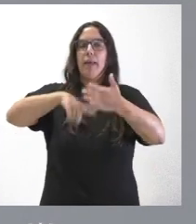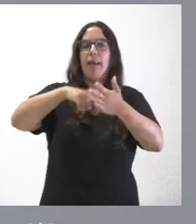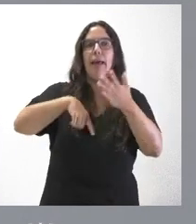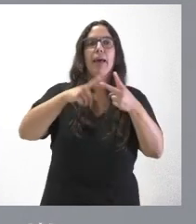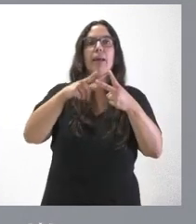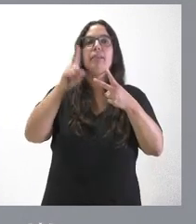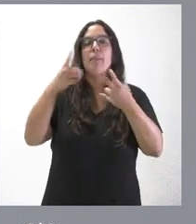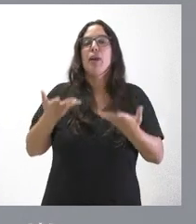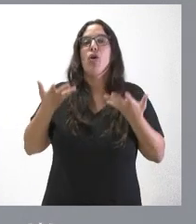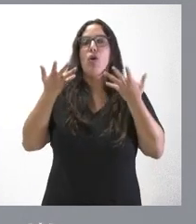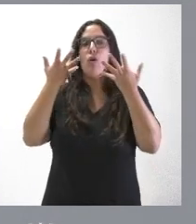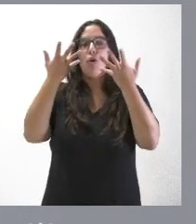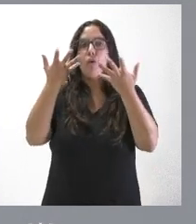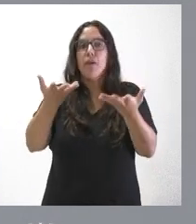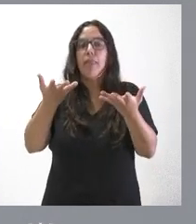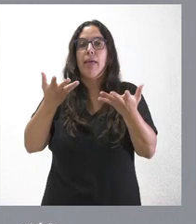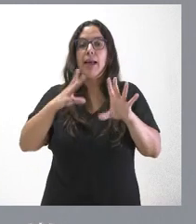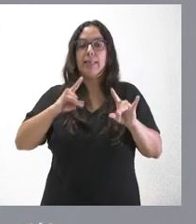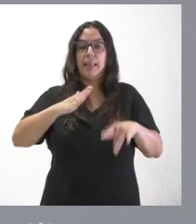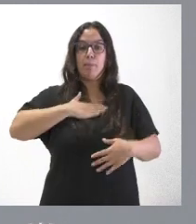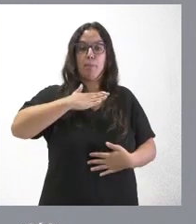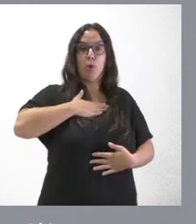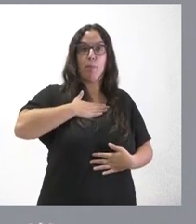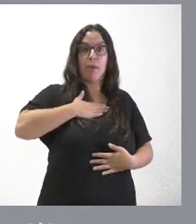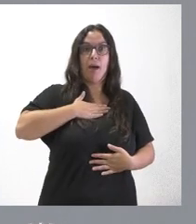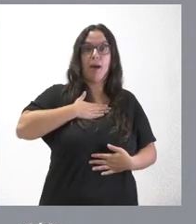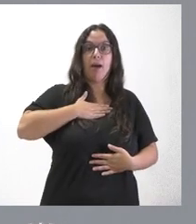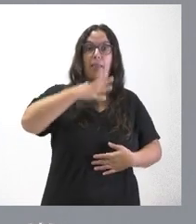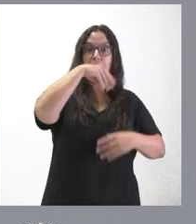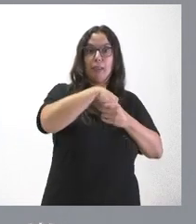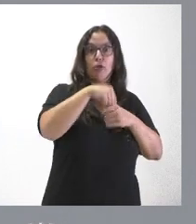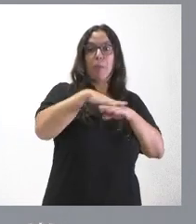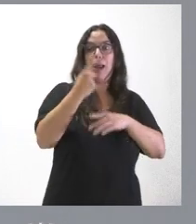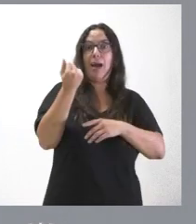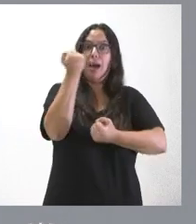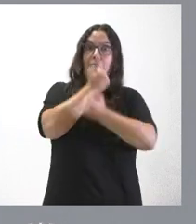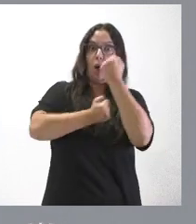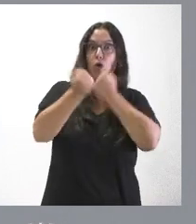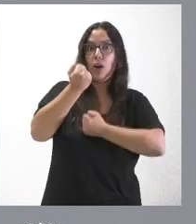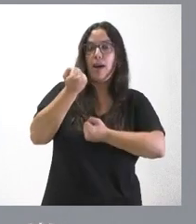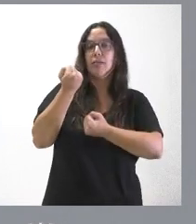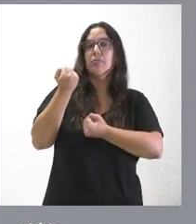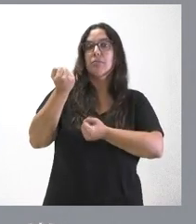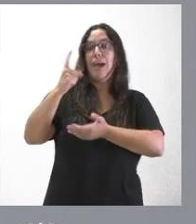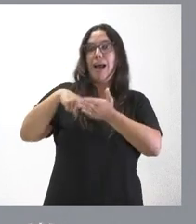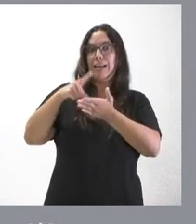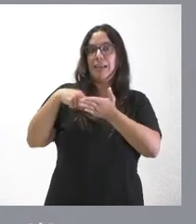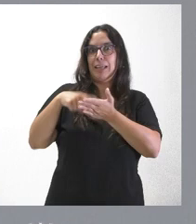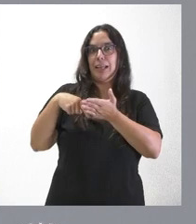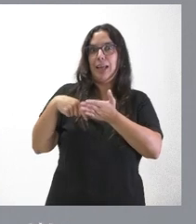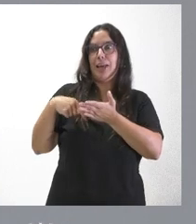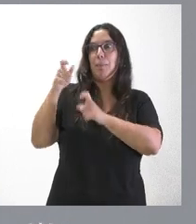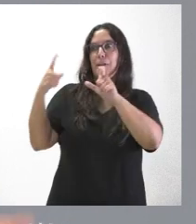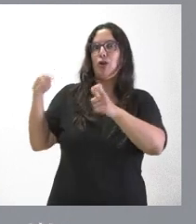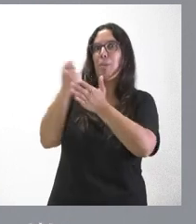hecho la oferta de una sede que es titularía de la Junta de Castilla y León, que ahorraría un alquiler al conjunto de los ciudadanos de nuestra